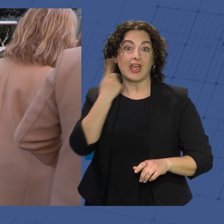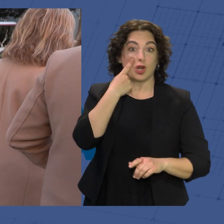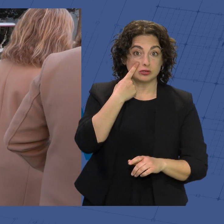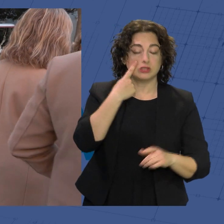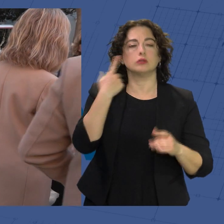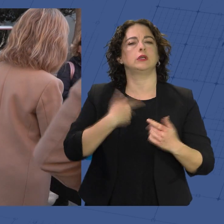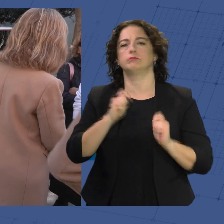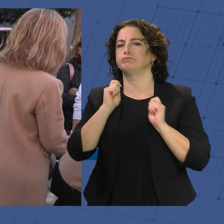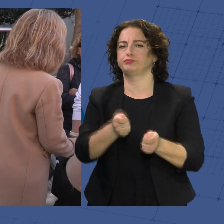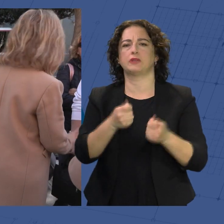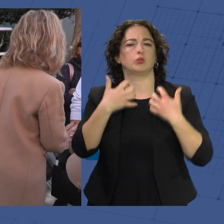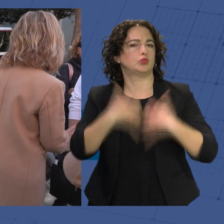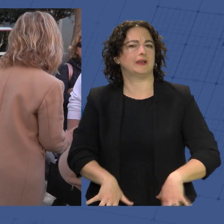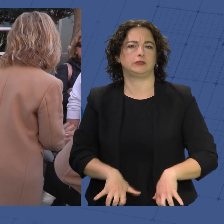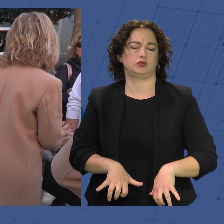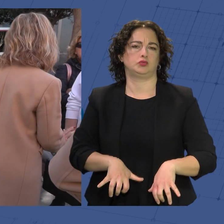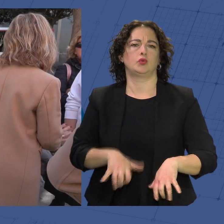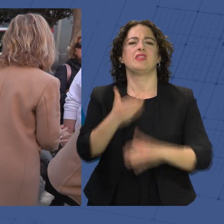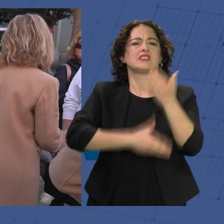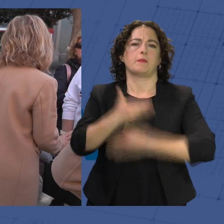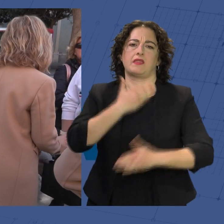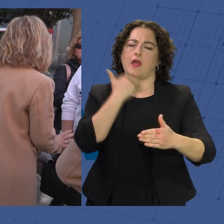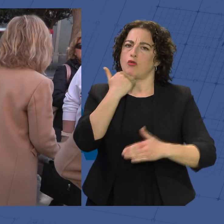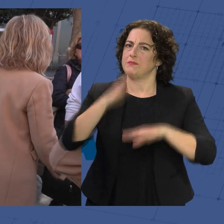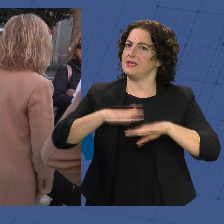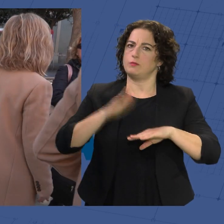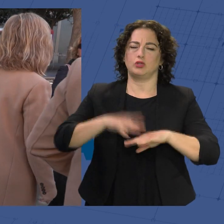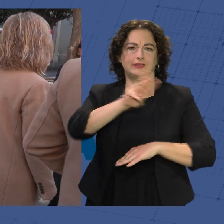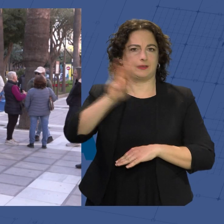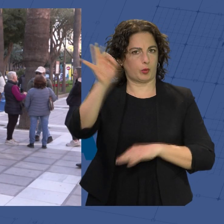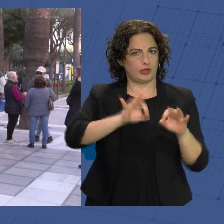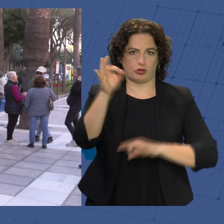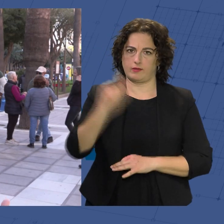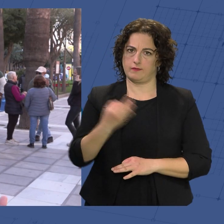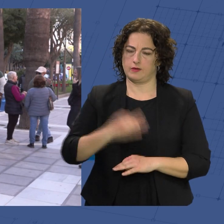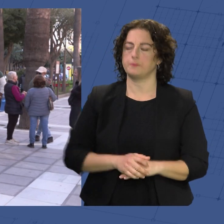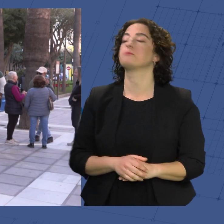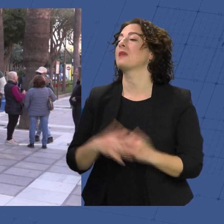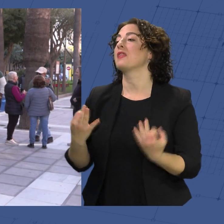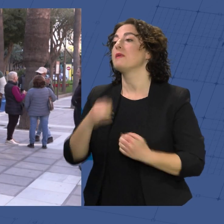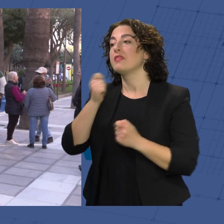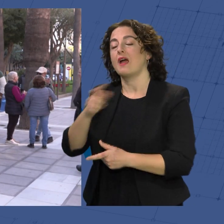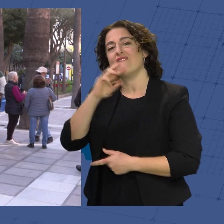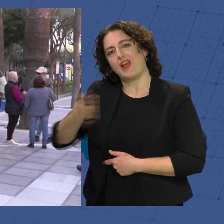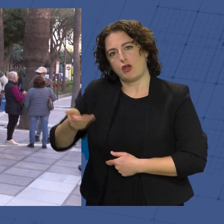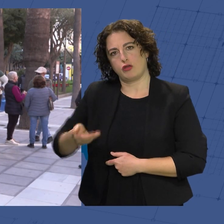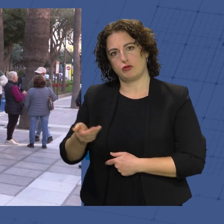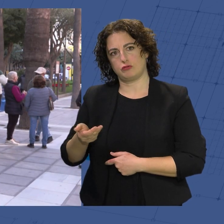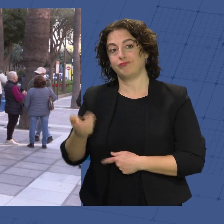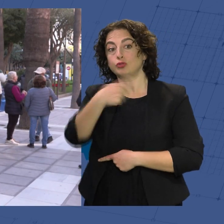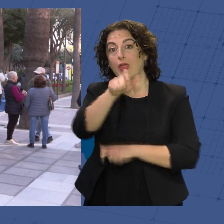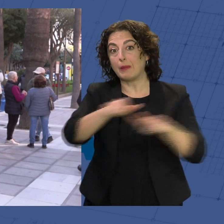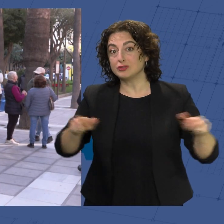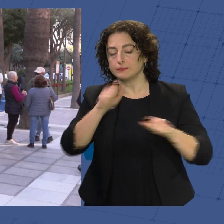automáticamente una discapacidad de al menos el 33%. Tenemos que poner en valor y dar a conocer a todas las